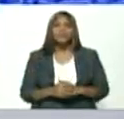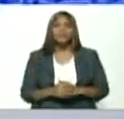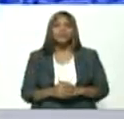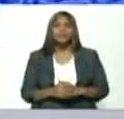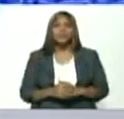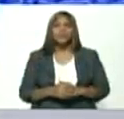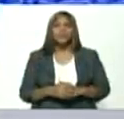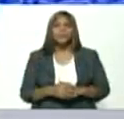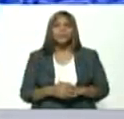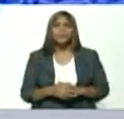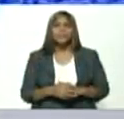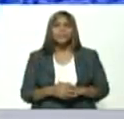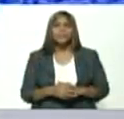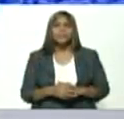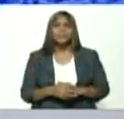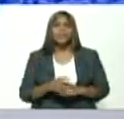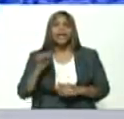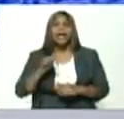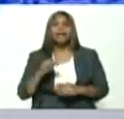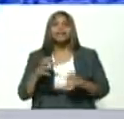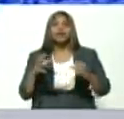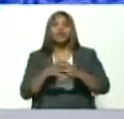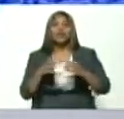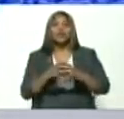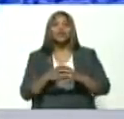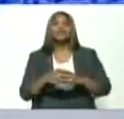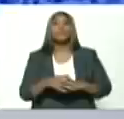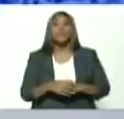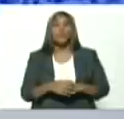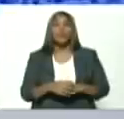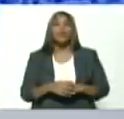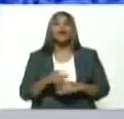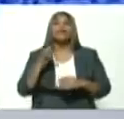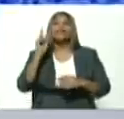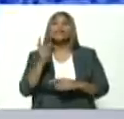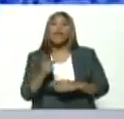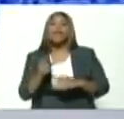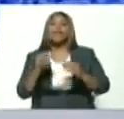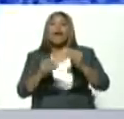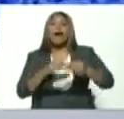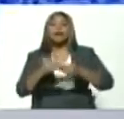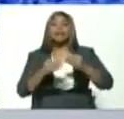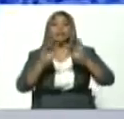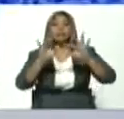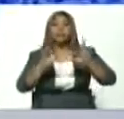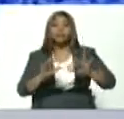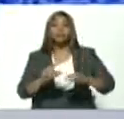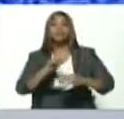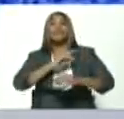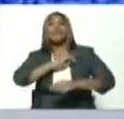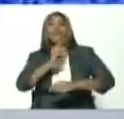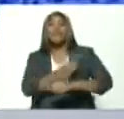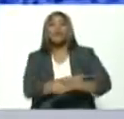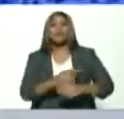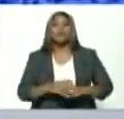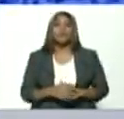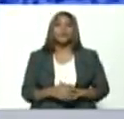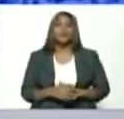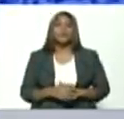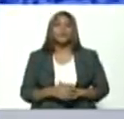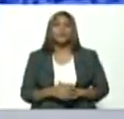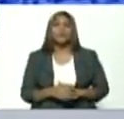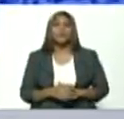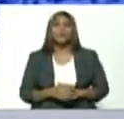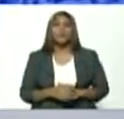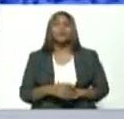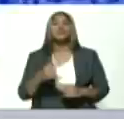Este Consejo Presidencial debe nacer con una Secretaría Ejecutiva poderosa y yo encargo